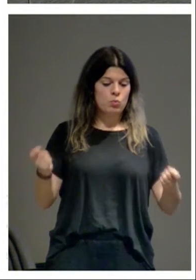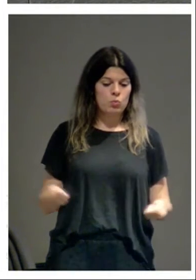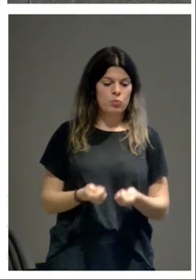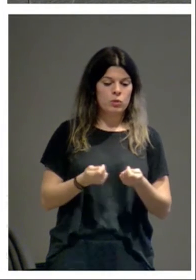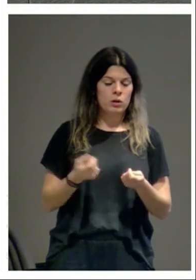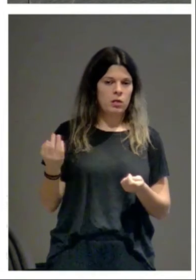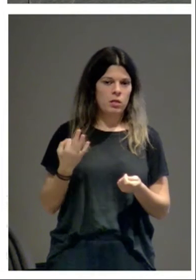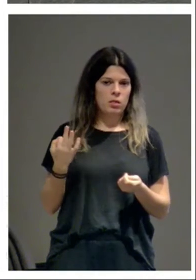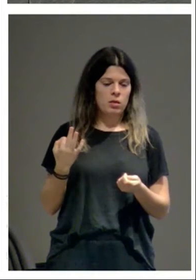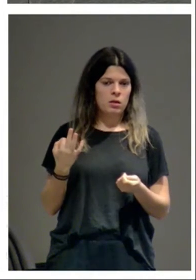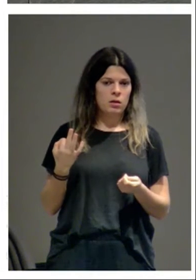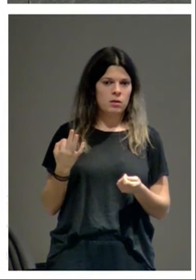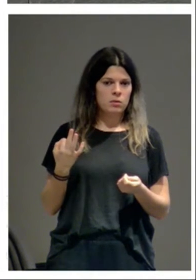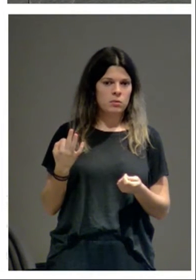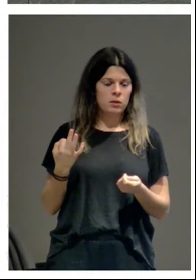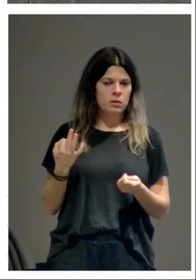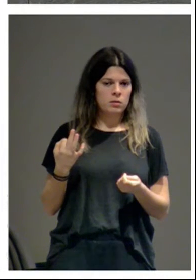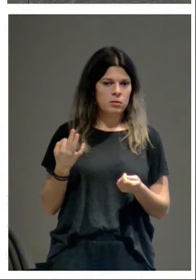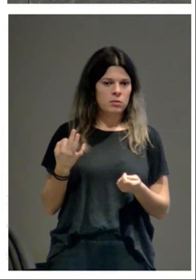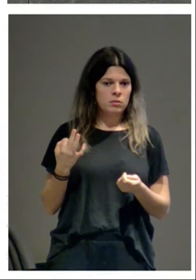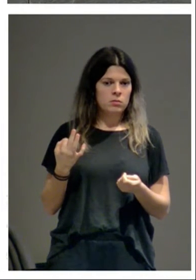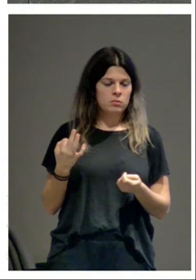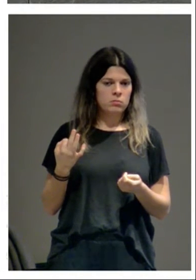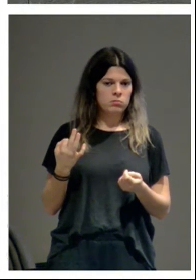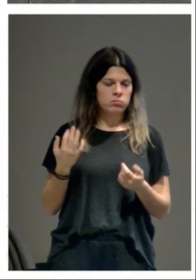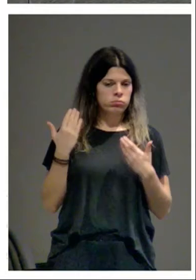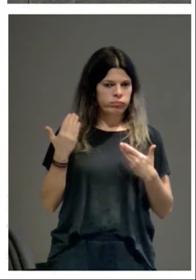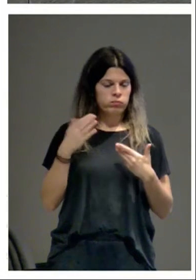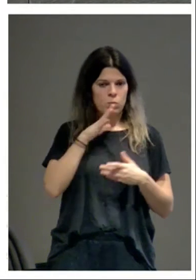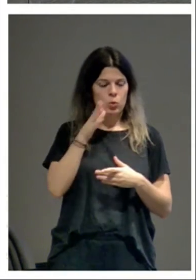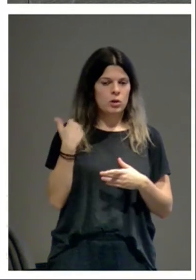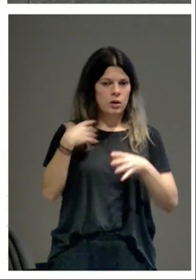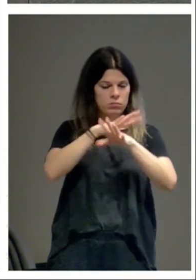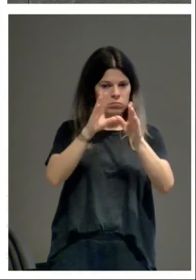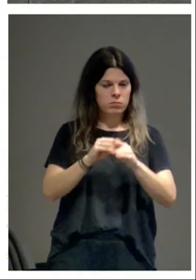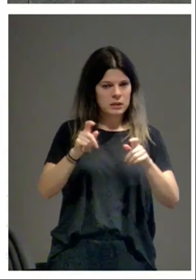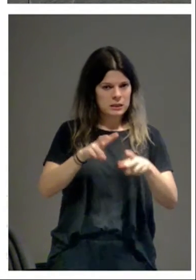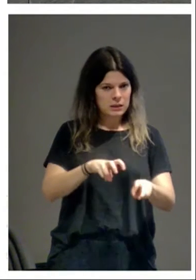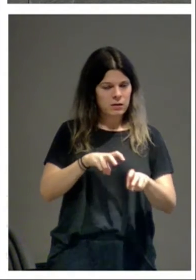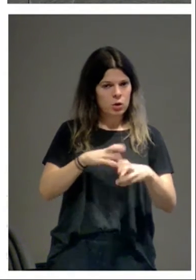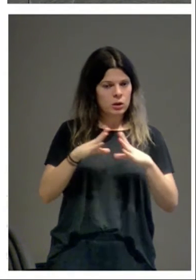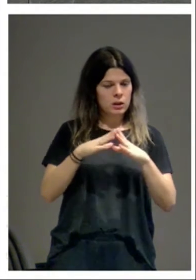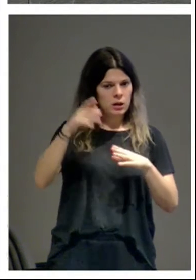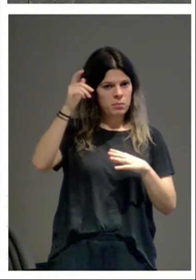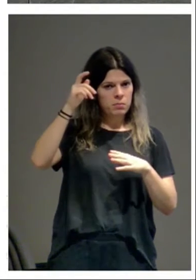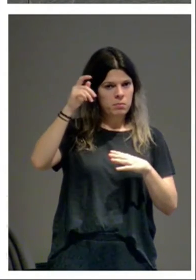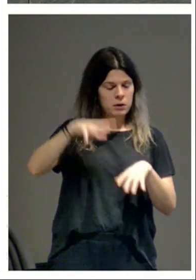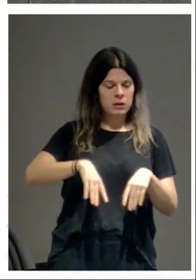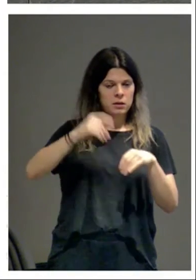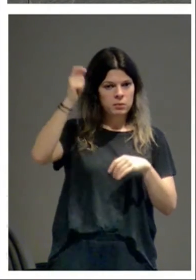celebrar la que se haya publicado finalmente las conclusiones acerca de la excavación de la Catedral de Pamplona,